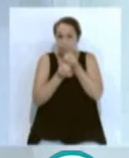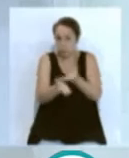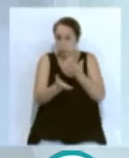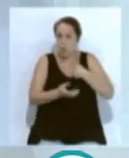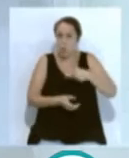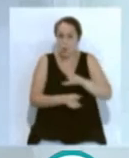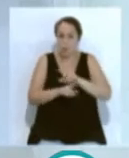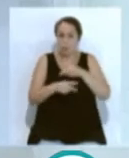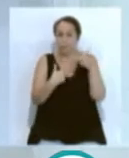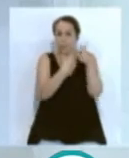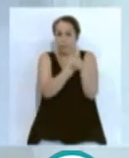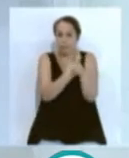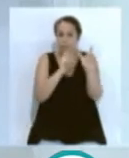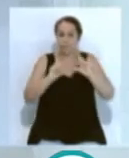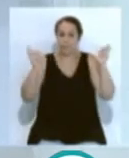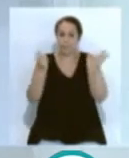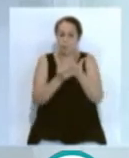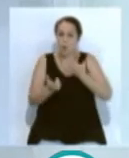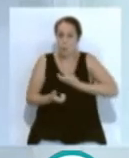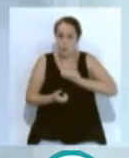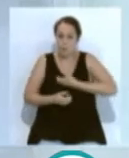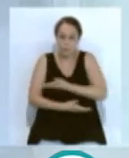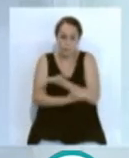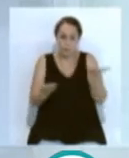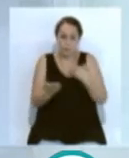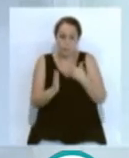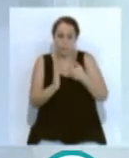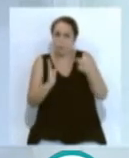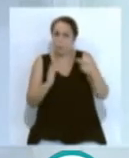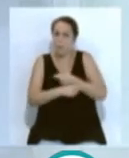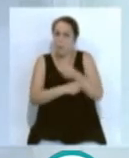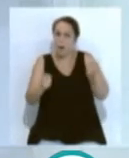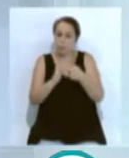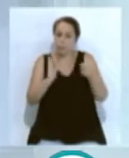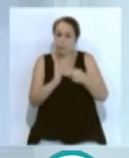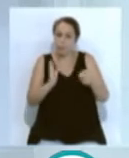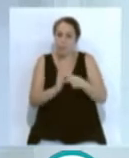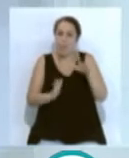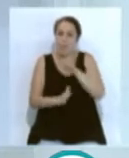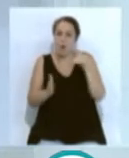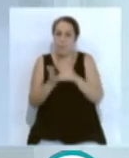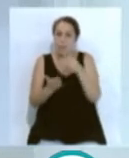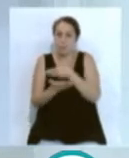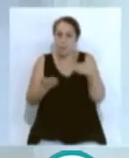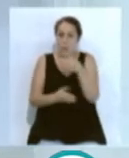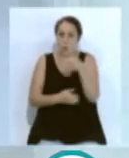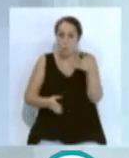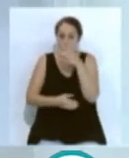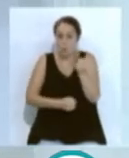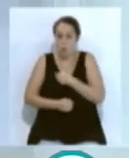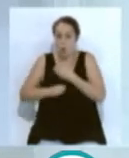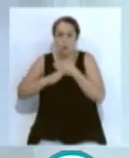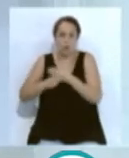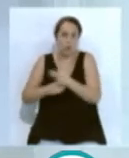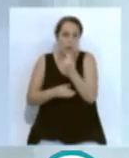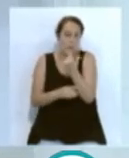un encuentro telemático junto al resto de los ayuntamientos excluidos del reparto de los 5.000 millones de euros por no tener remanente